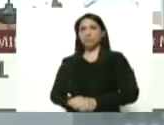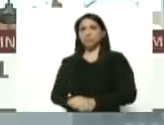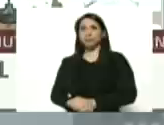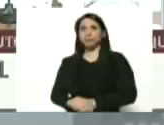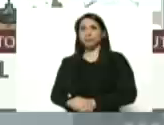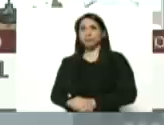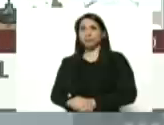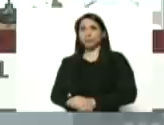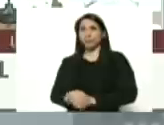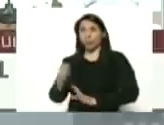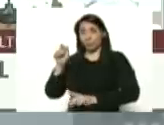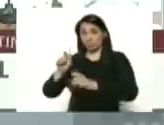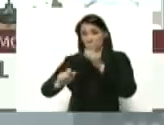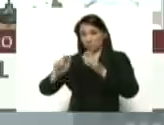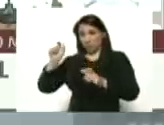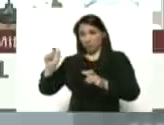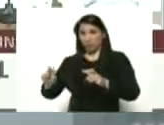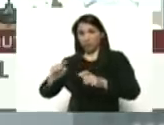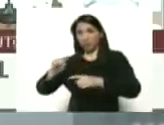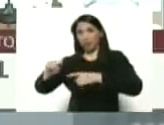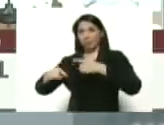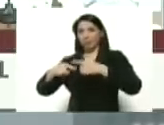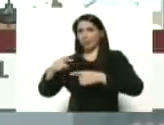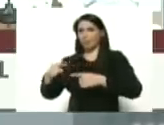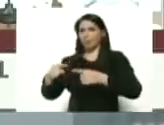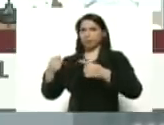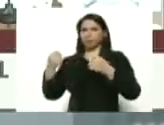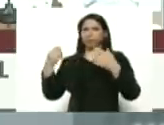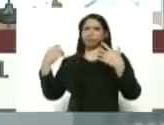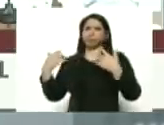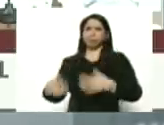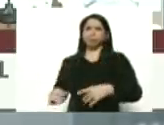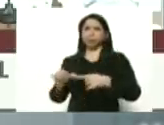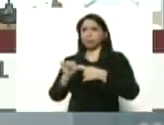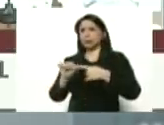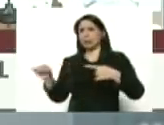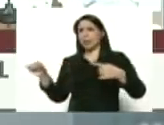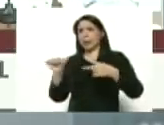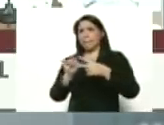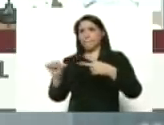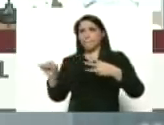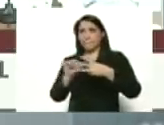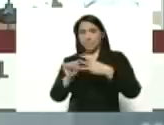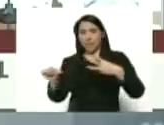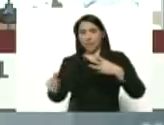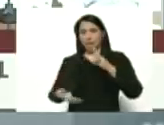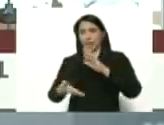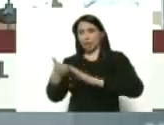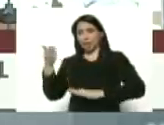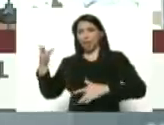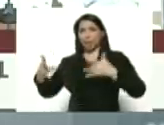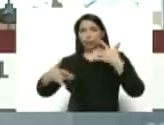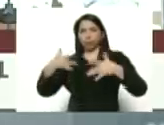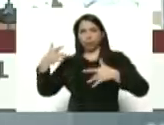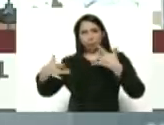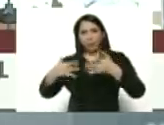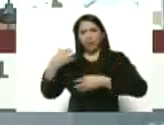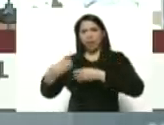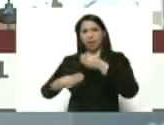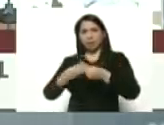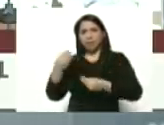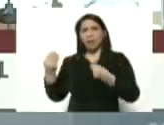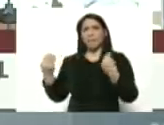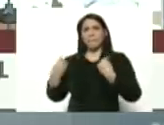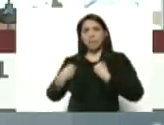La gente, luego de tantas semanas, ha salido, bueno, a hacer actividades para la vida